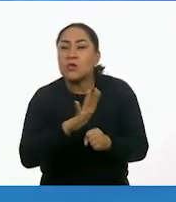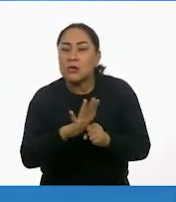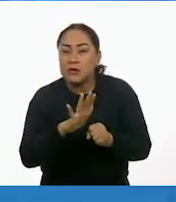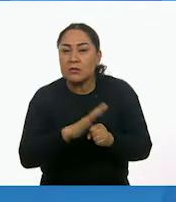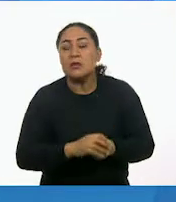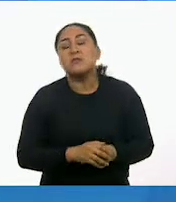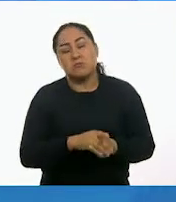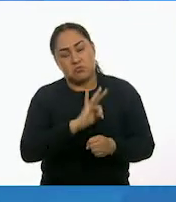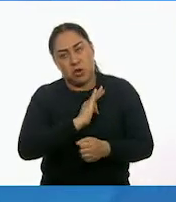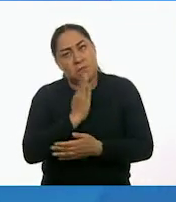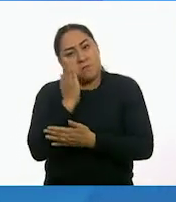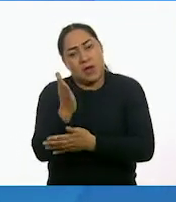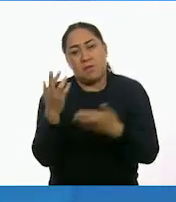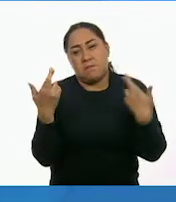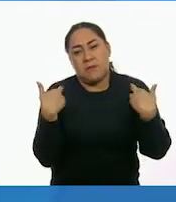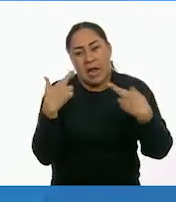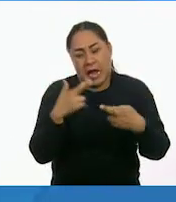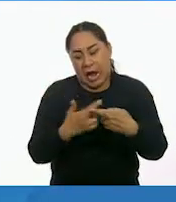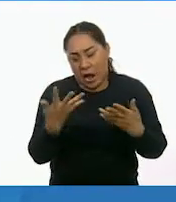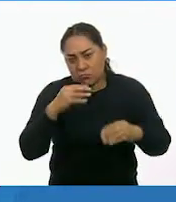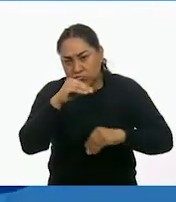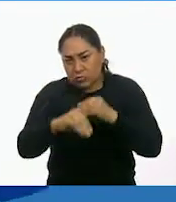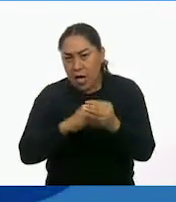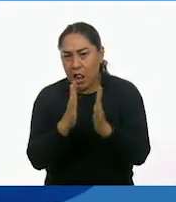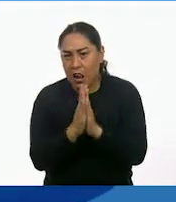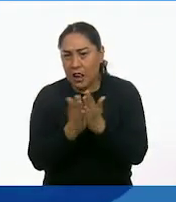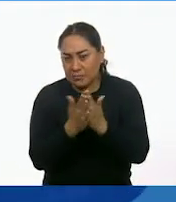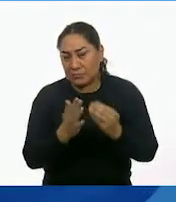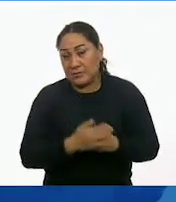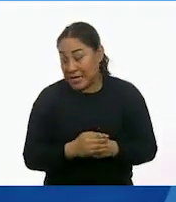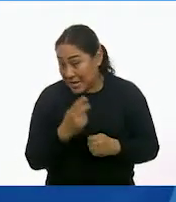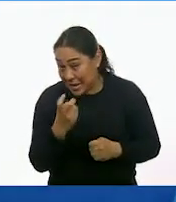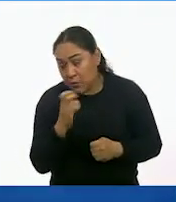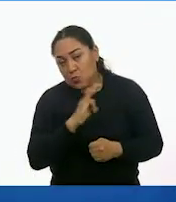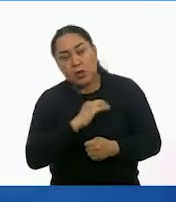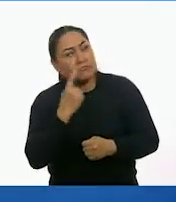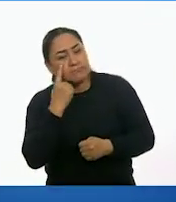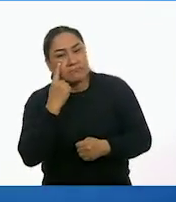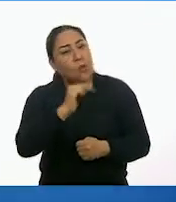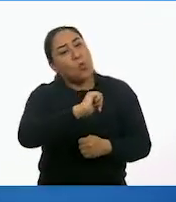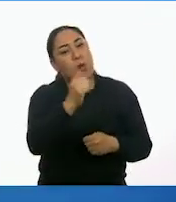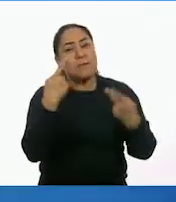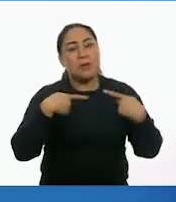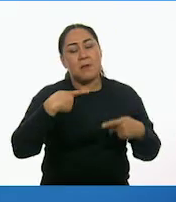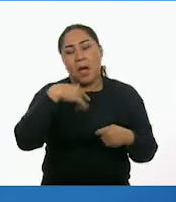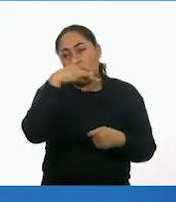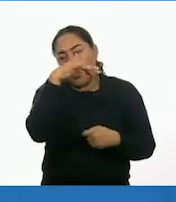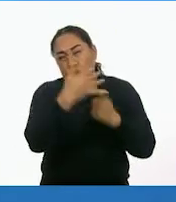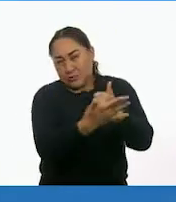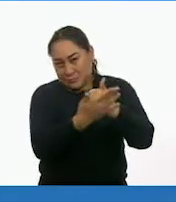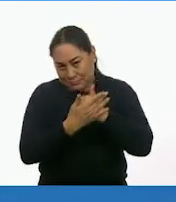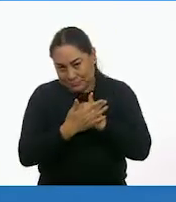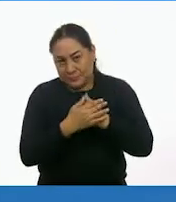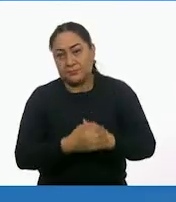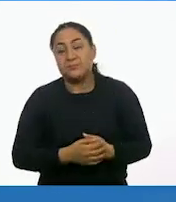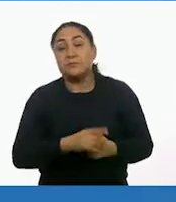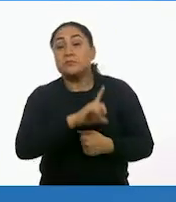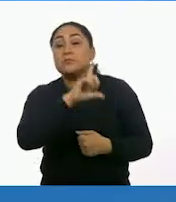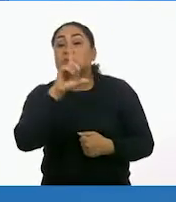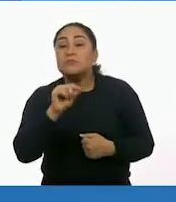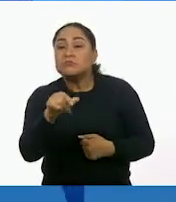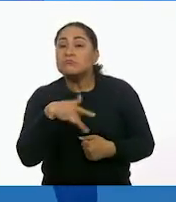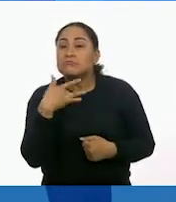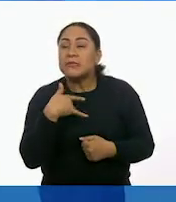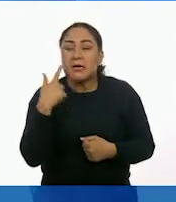ayuda a su maestro para revisar los libros. En este caso también pueden acercarse a otros adultos con los que estén en casa. Analicen los